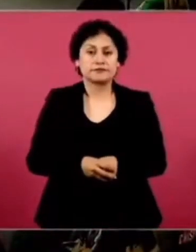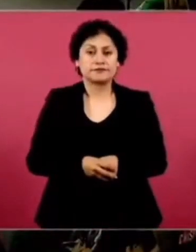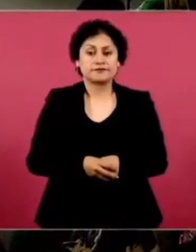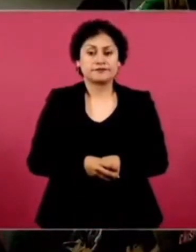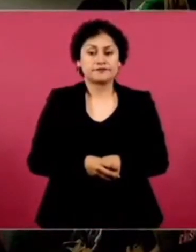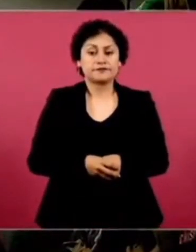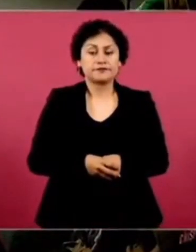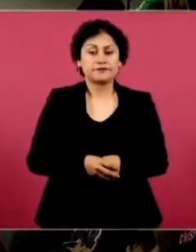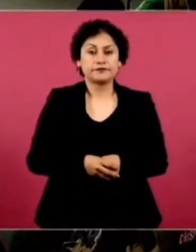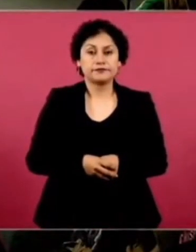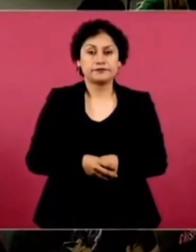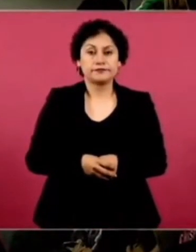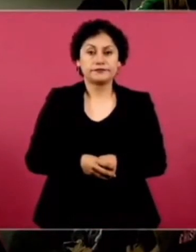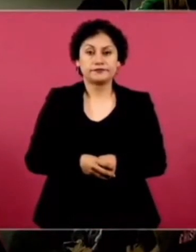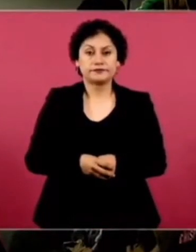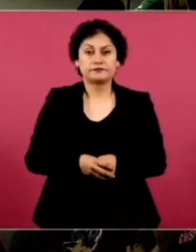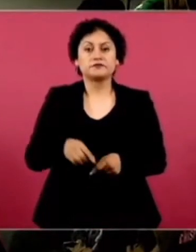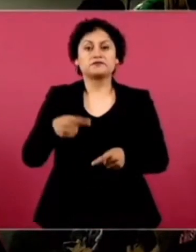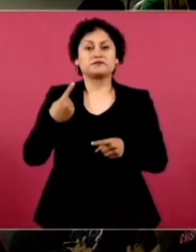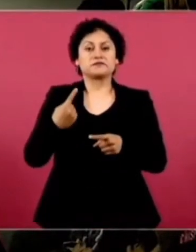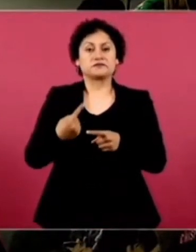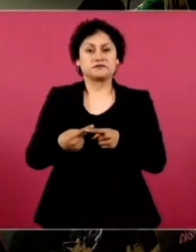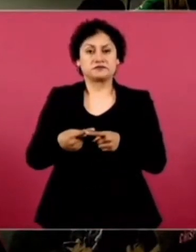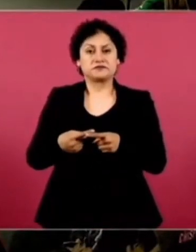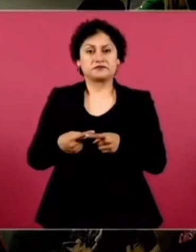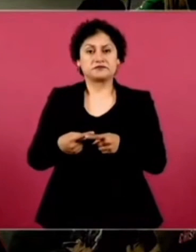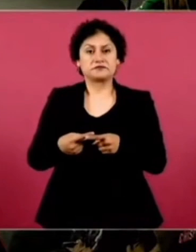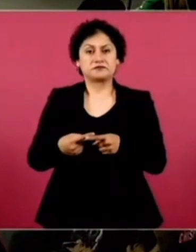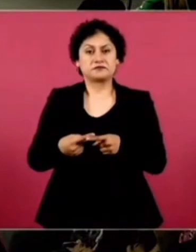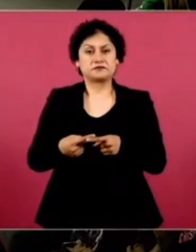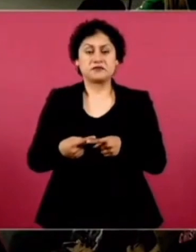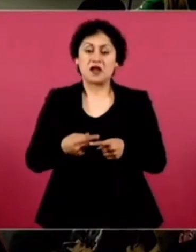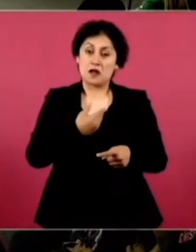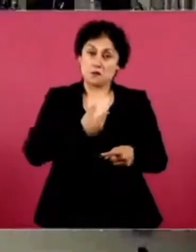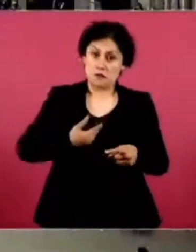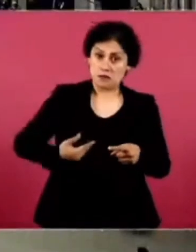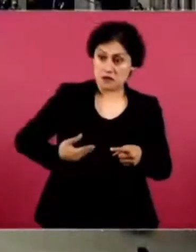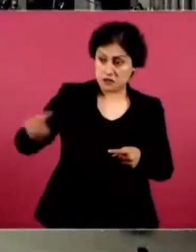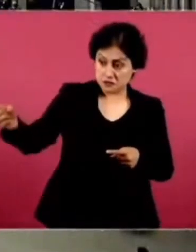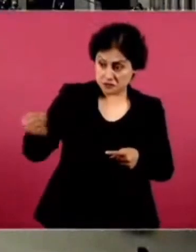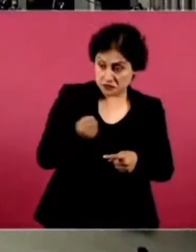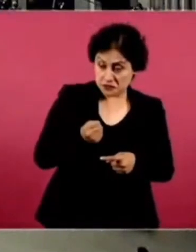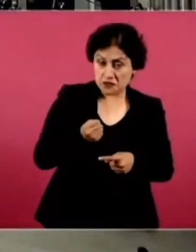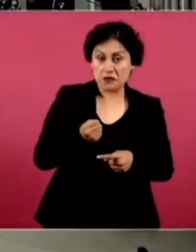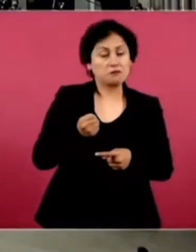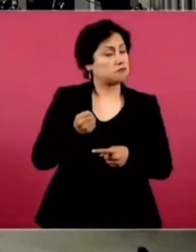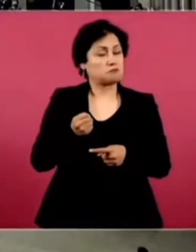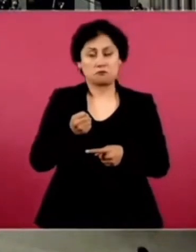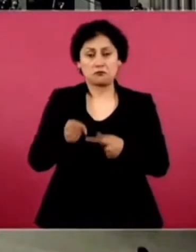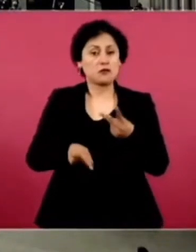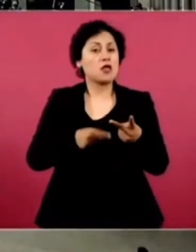De. El titular del ejecutivo. O. De los legisladores.